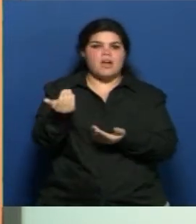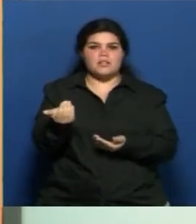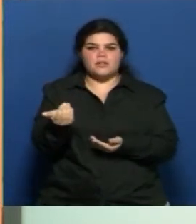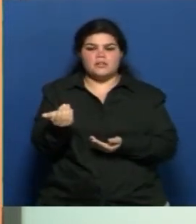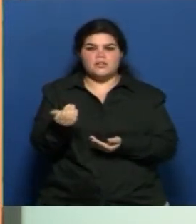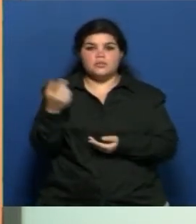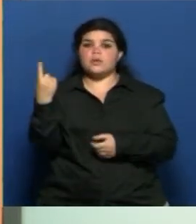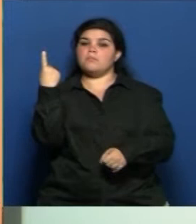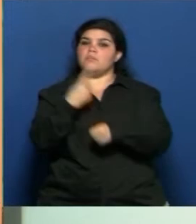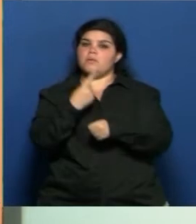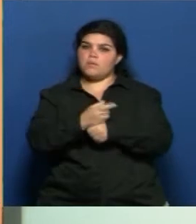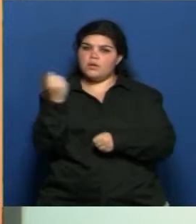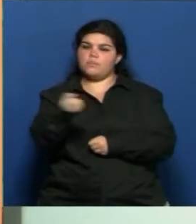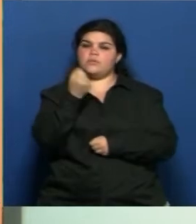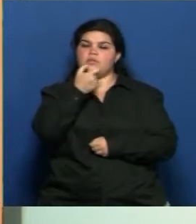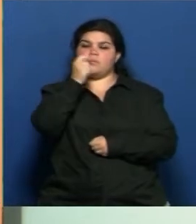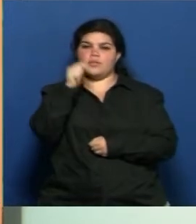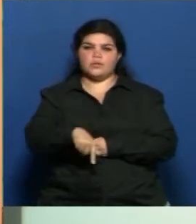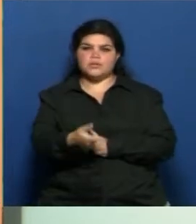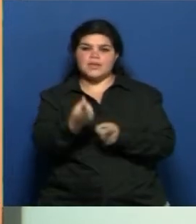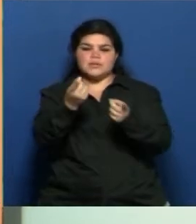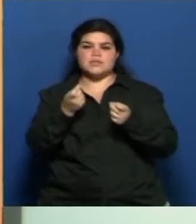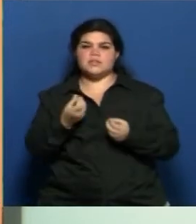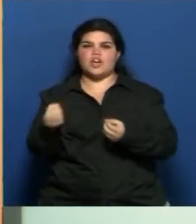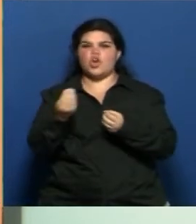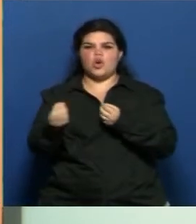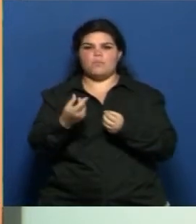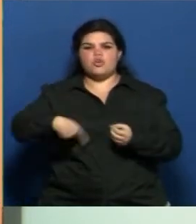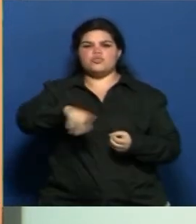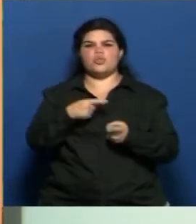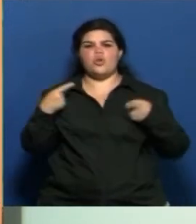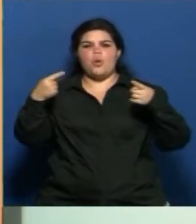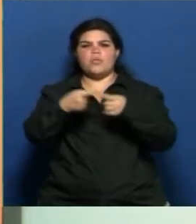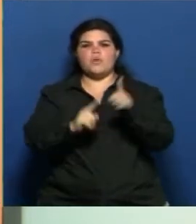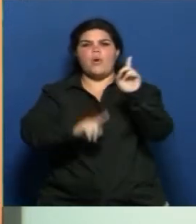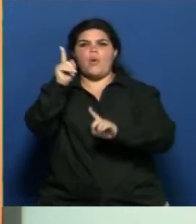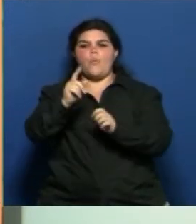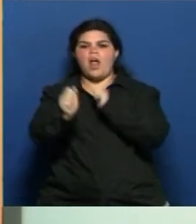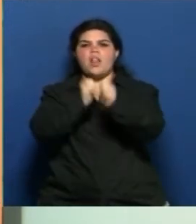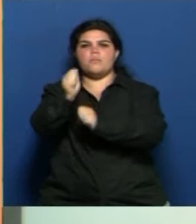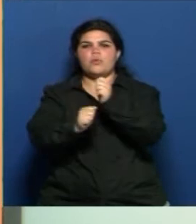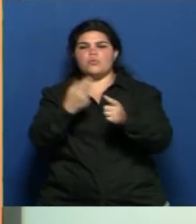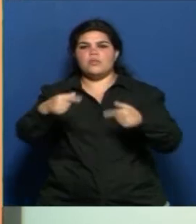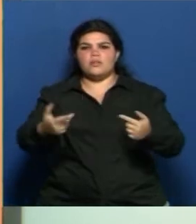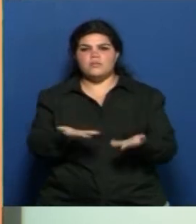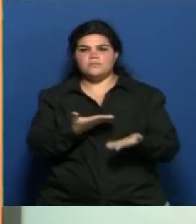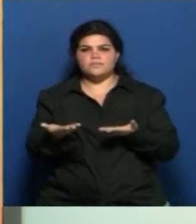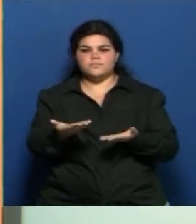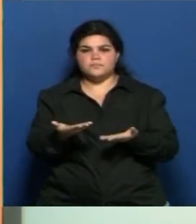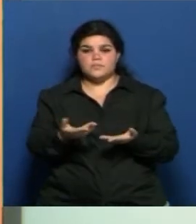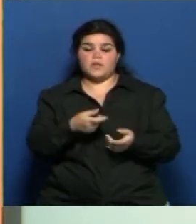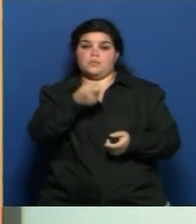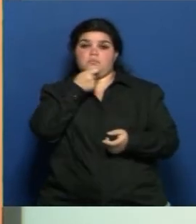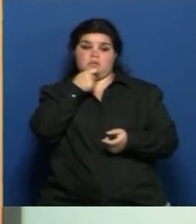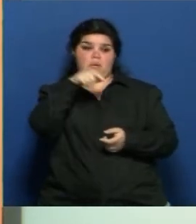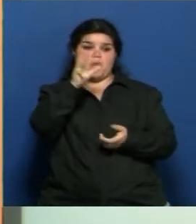una discusión sobre la matriz productiva. ¿Qué es lo que pretendemos? Se está hablando de un polo tecnológico, que